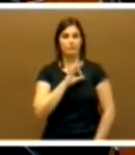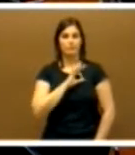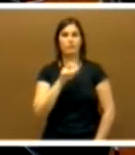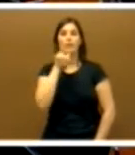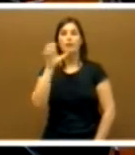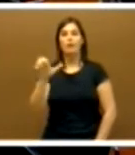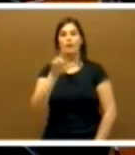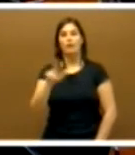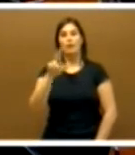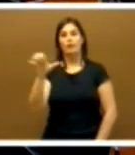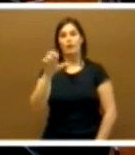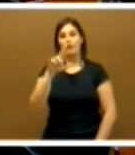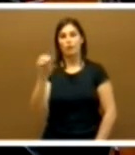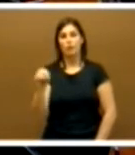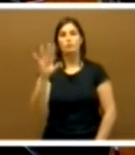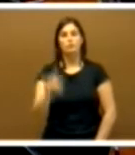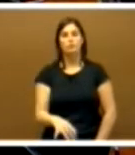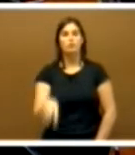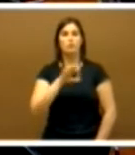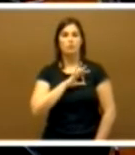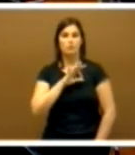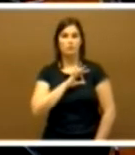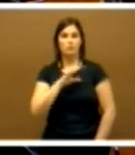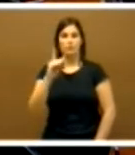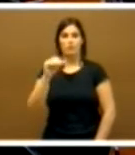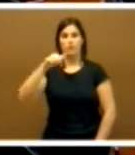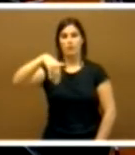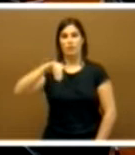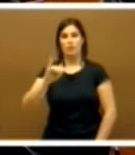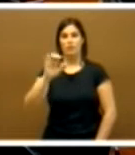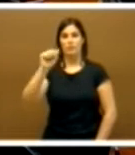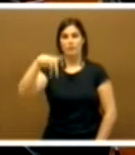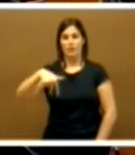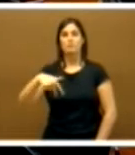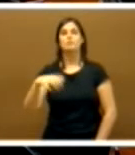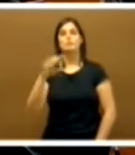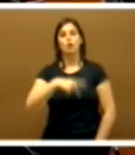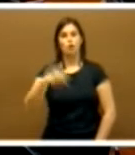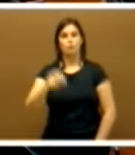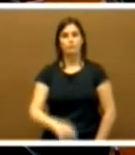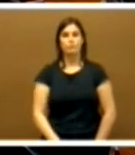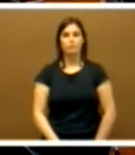Herrero Rubio Don Rafael Damián Lemus Rubiales Don